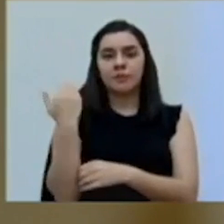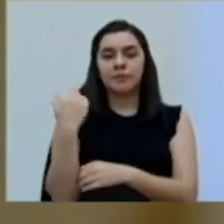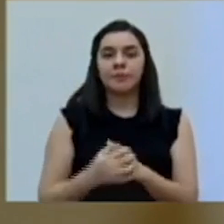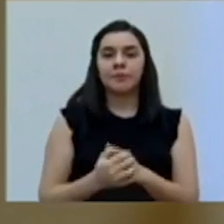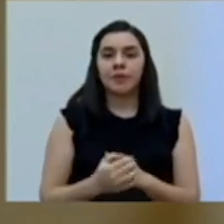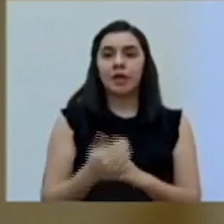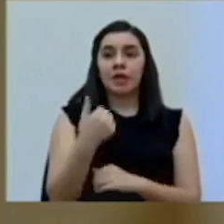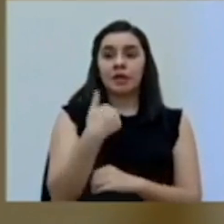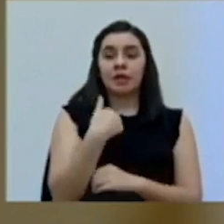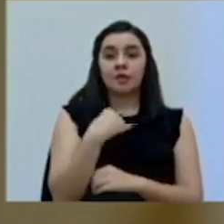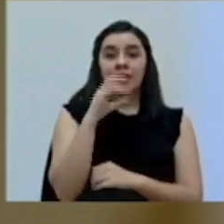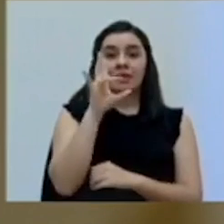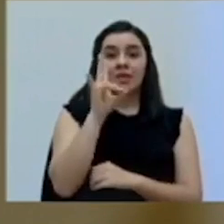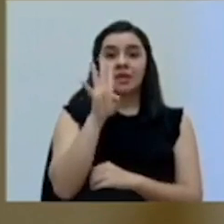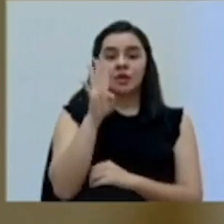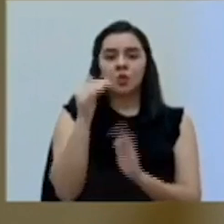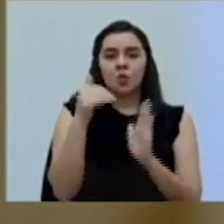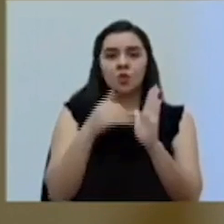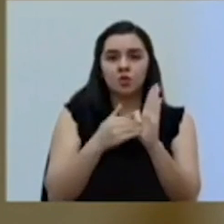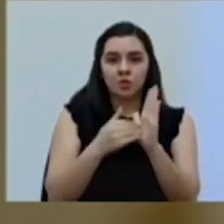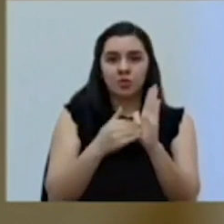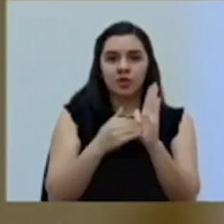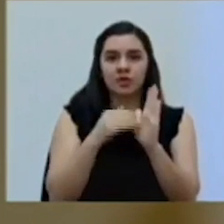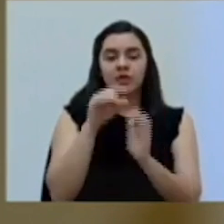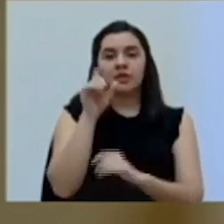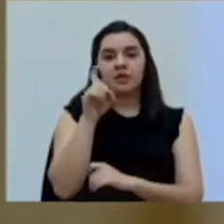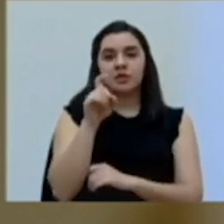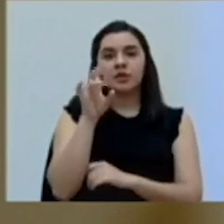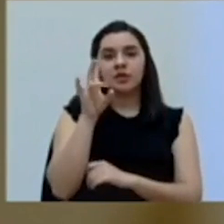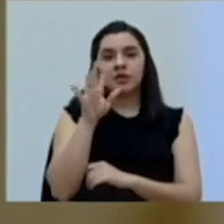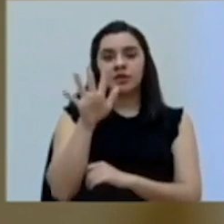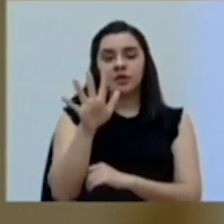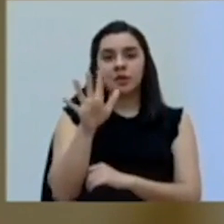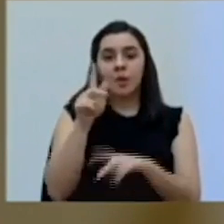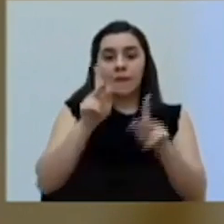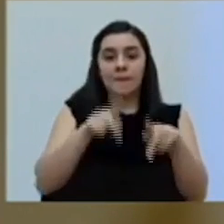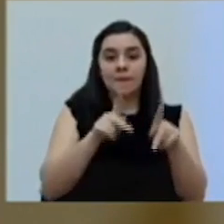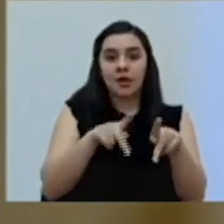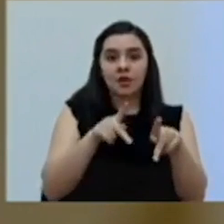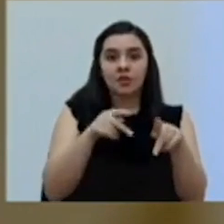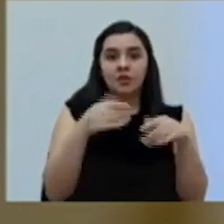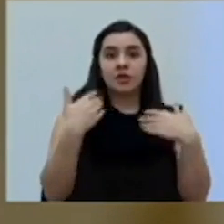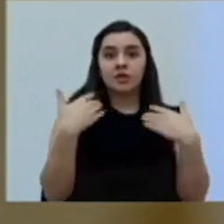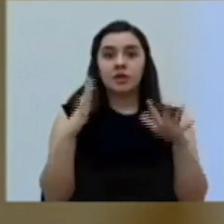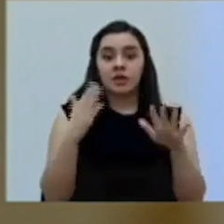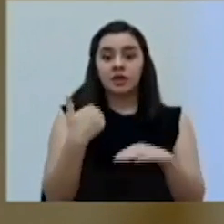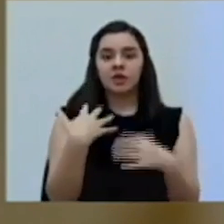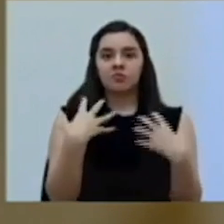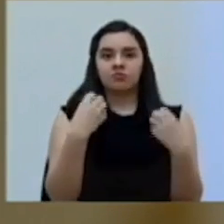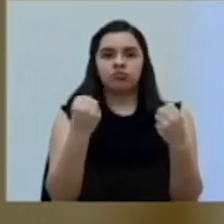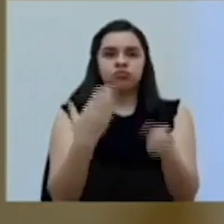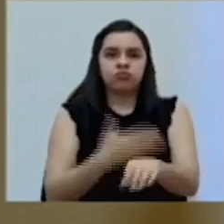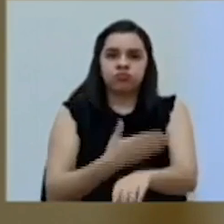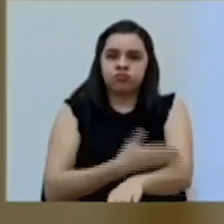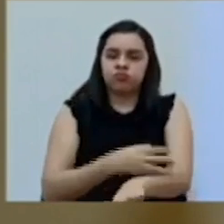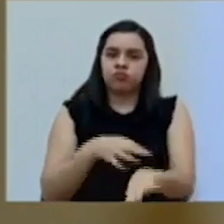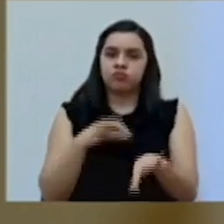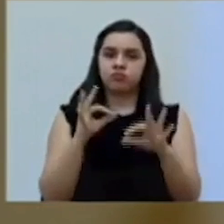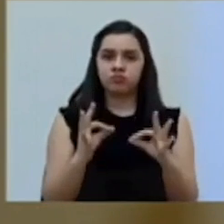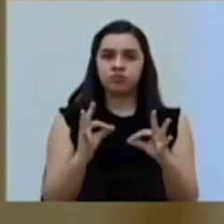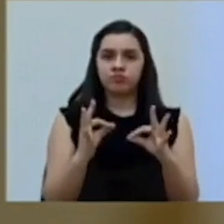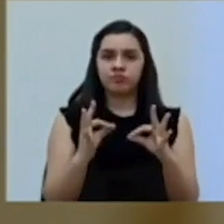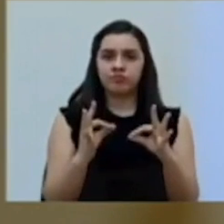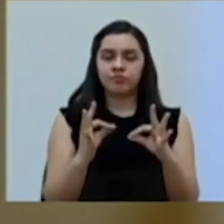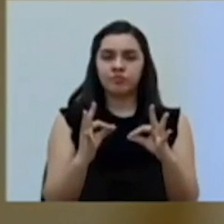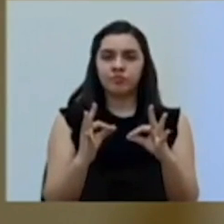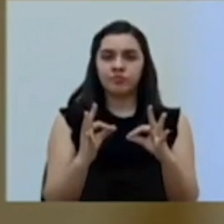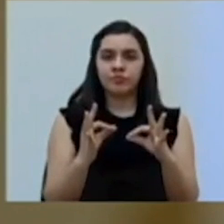74.255 personas que han registrado un estatus de recuperación. en